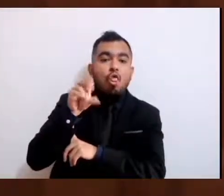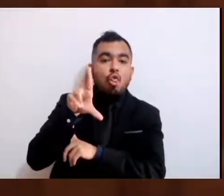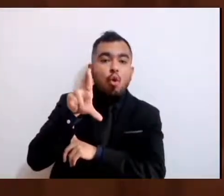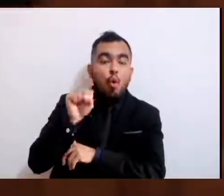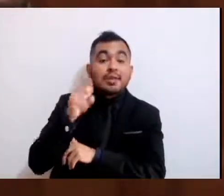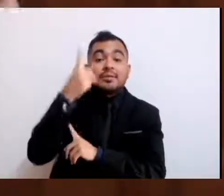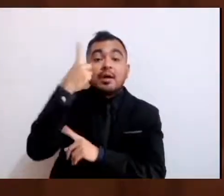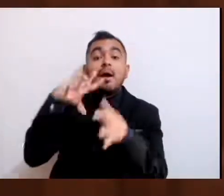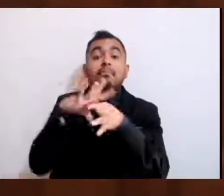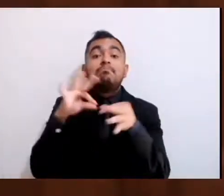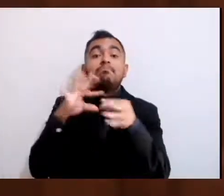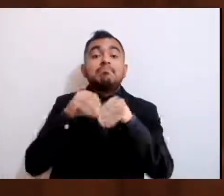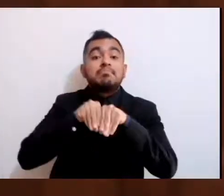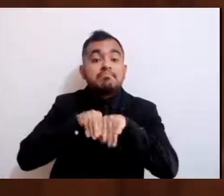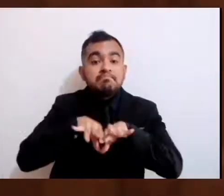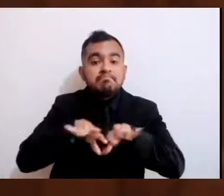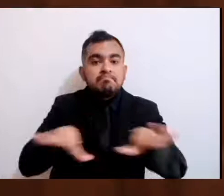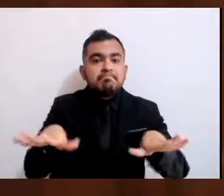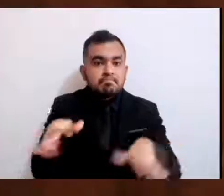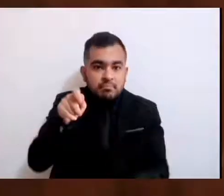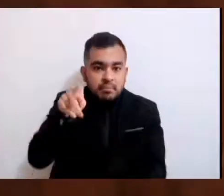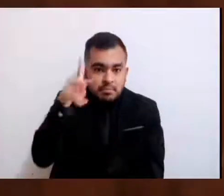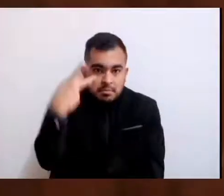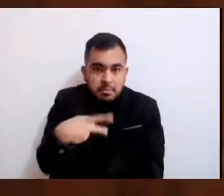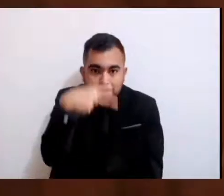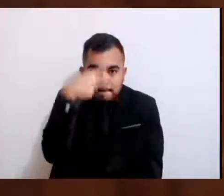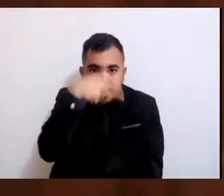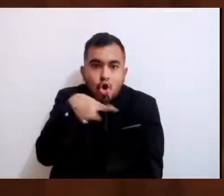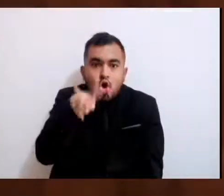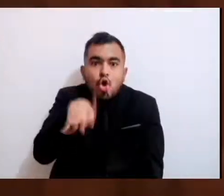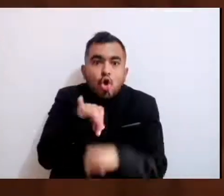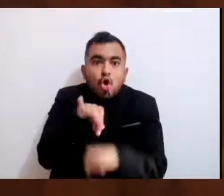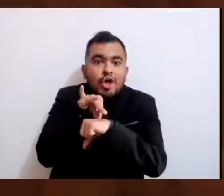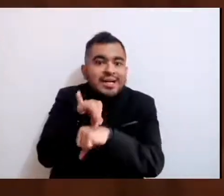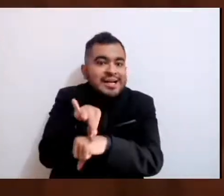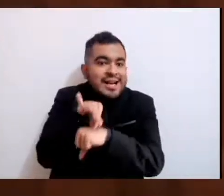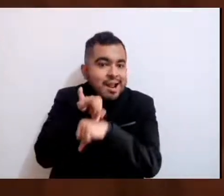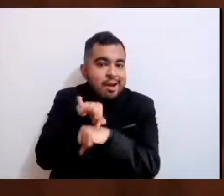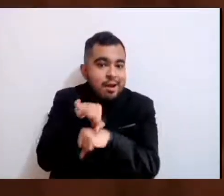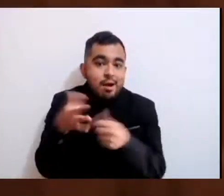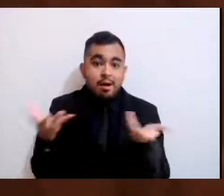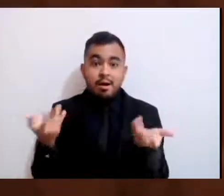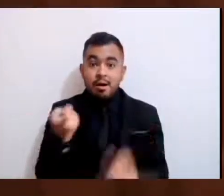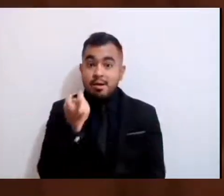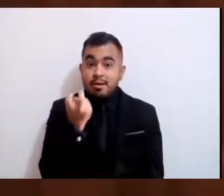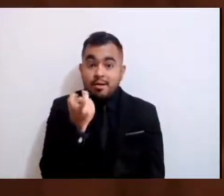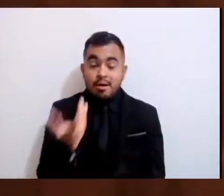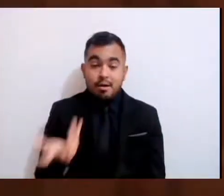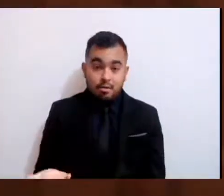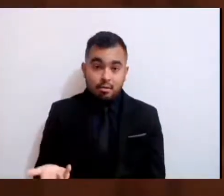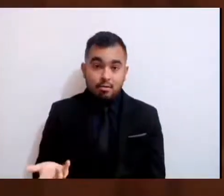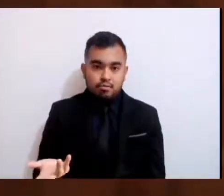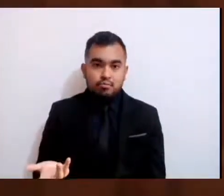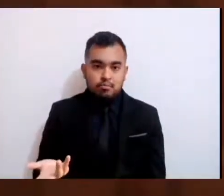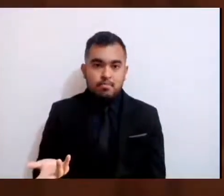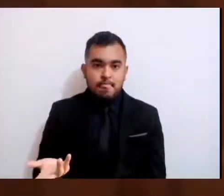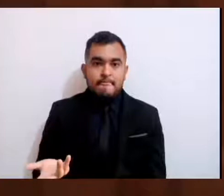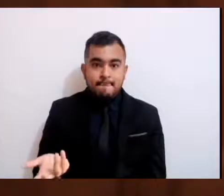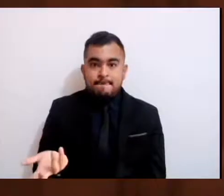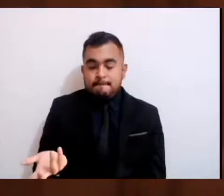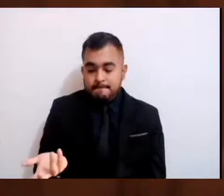que hay, simple y sencillamente. Comprendemos que esta